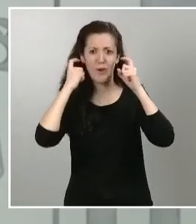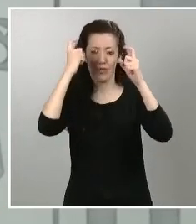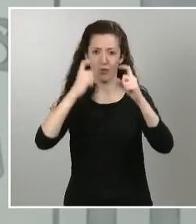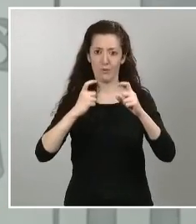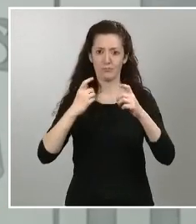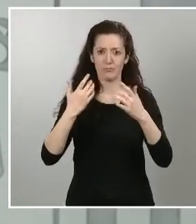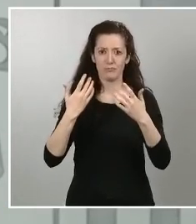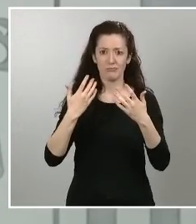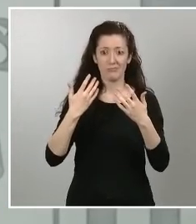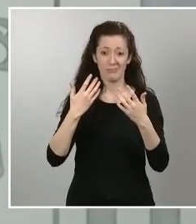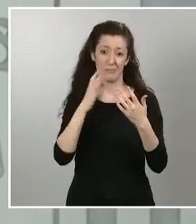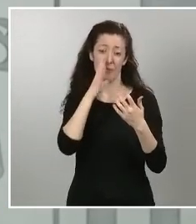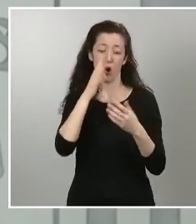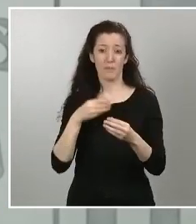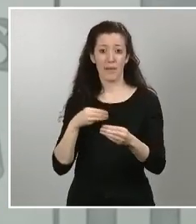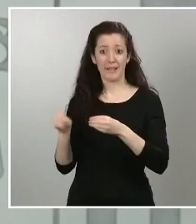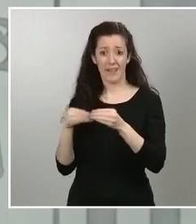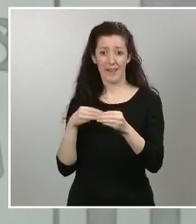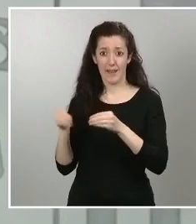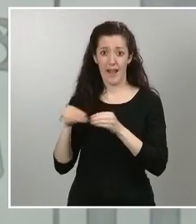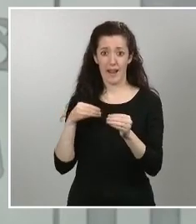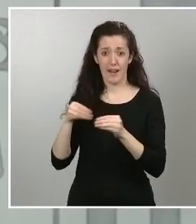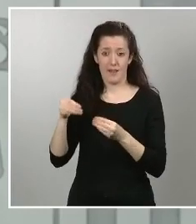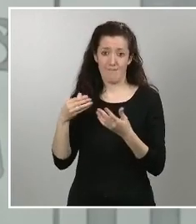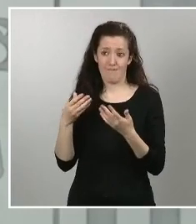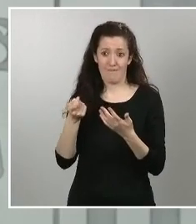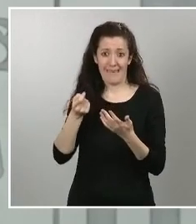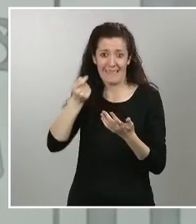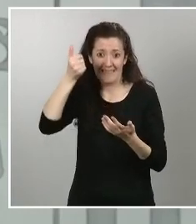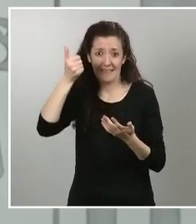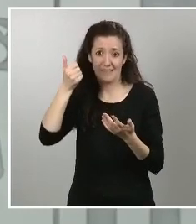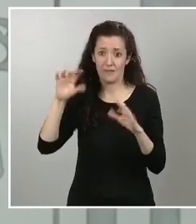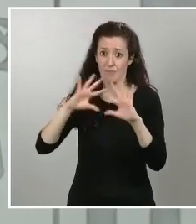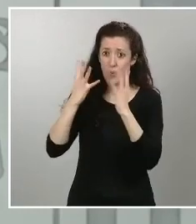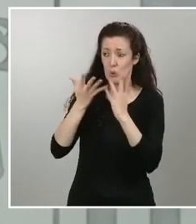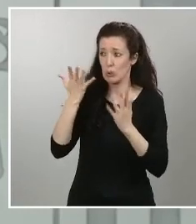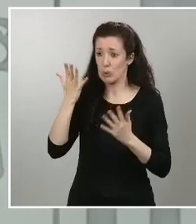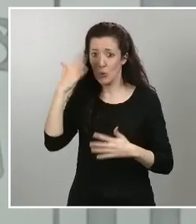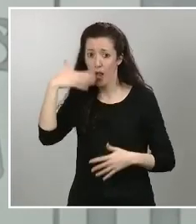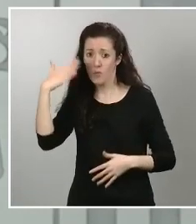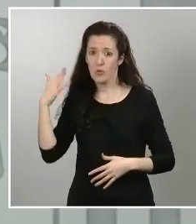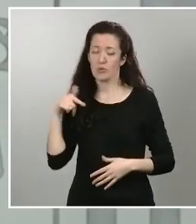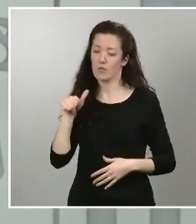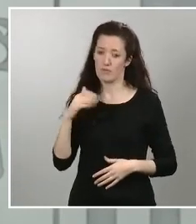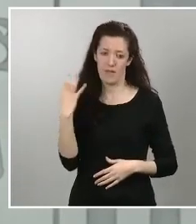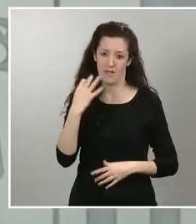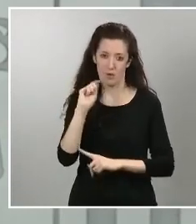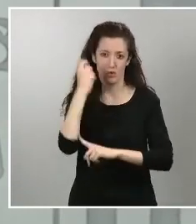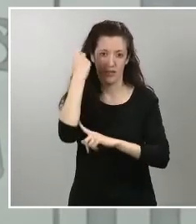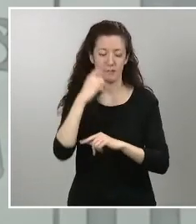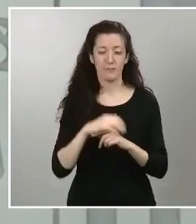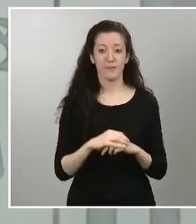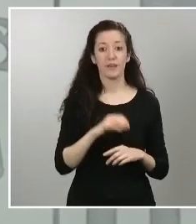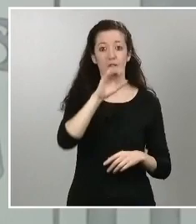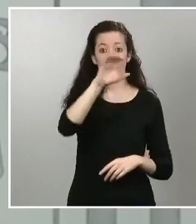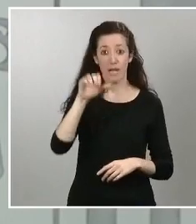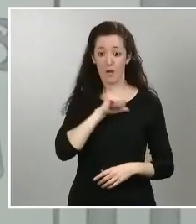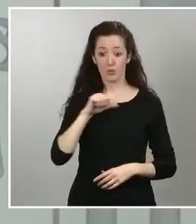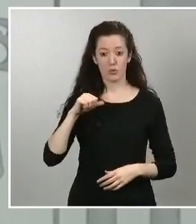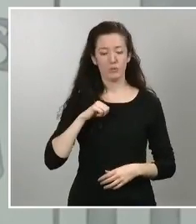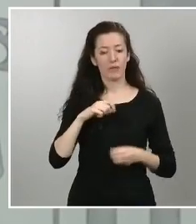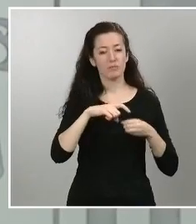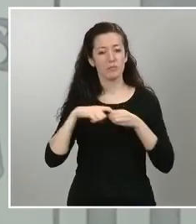en el conjunto del mundo para que podamos solidarizarnos entre comunidades autónomas y cuando ya no hagan falta determinados